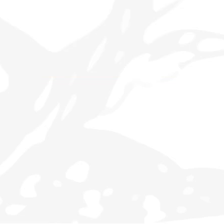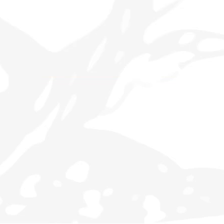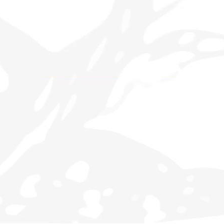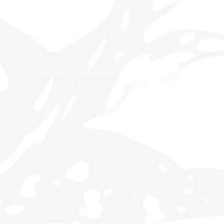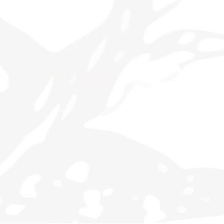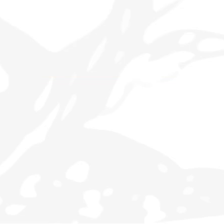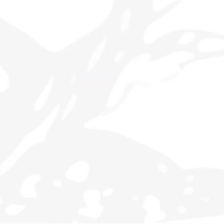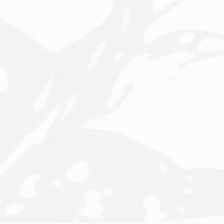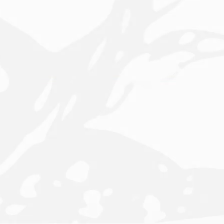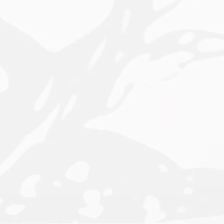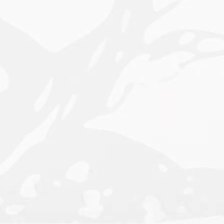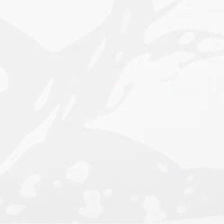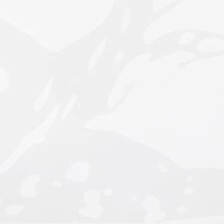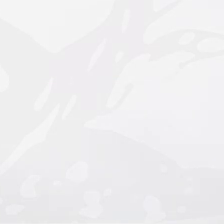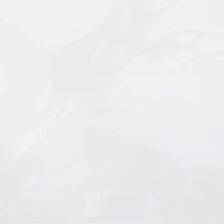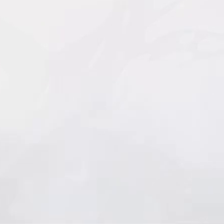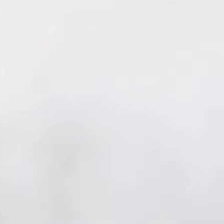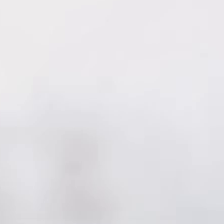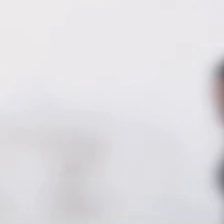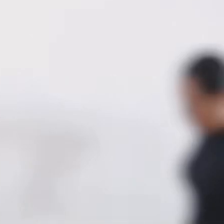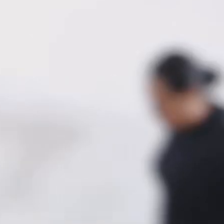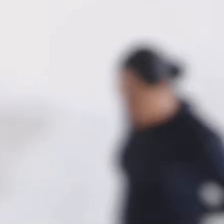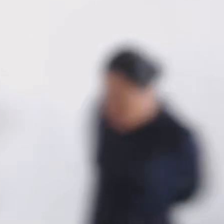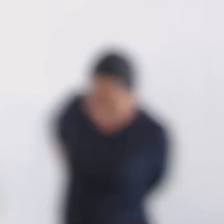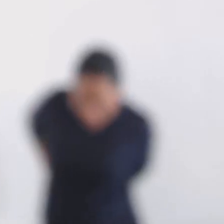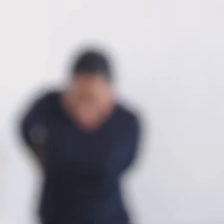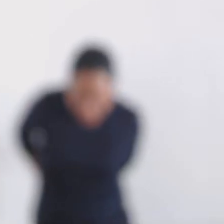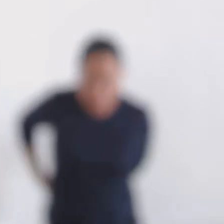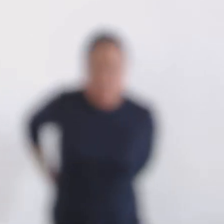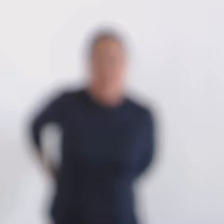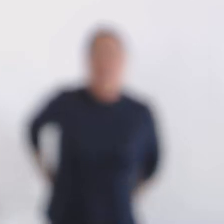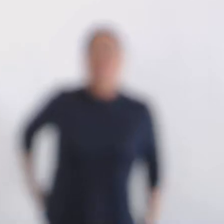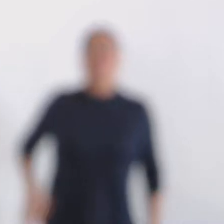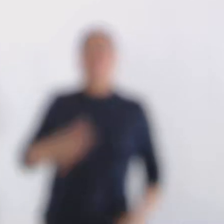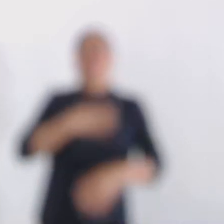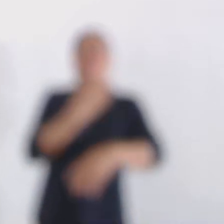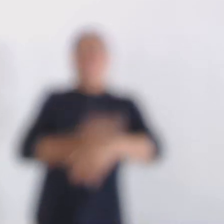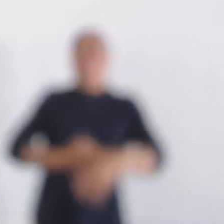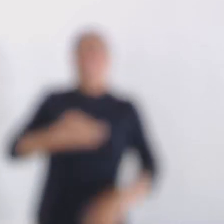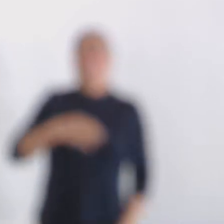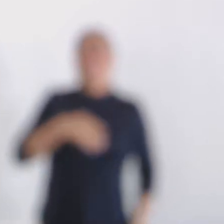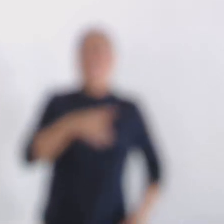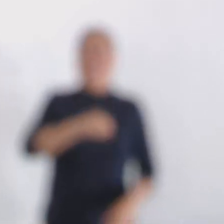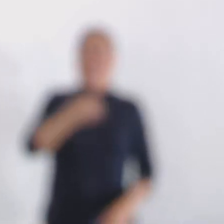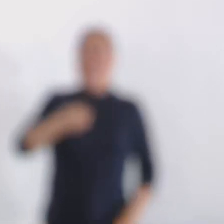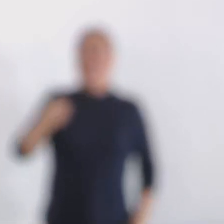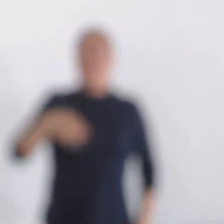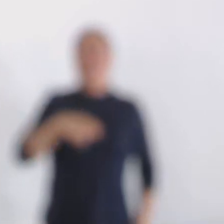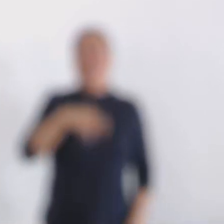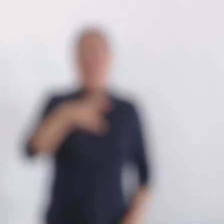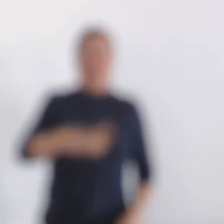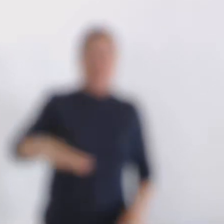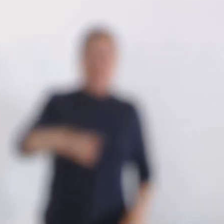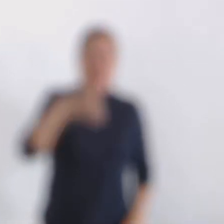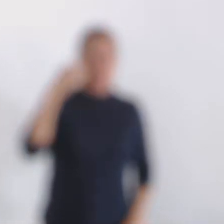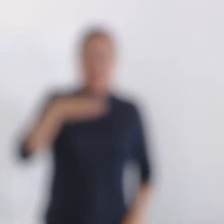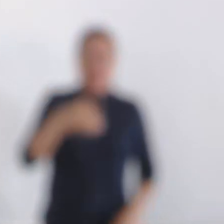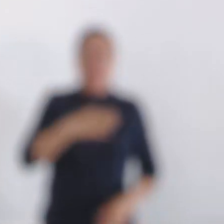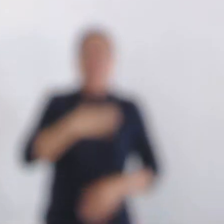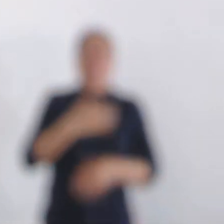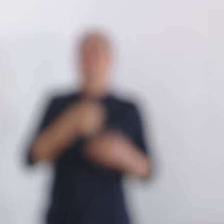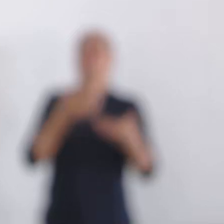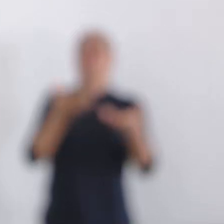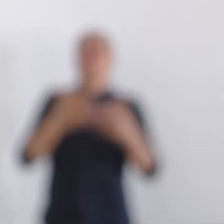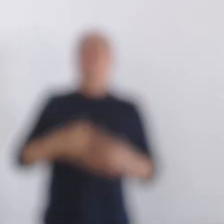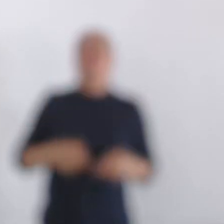Tachí, que significa buenas tardes en Zapoteco de Teotitlán del Valle, Oaxaca. Presidente Municipal, señoras y